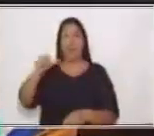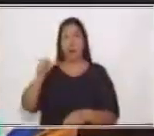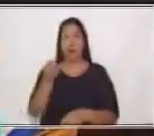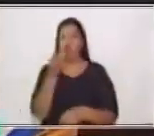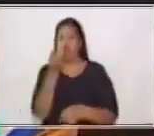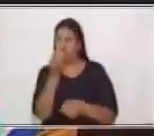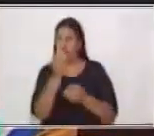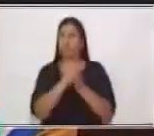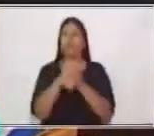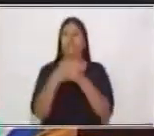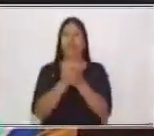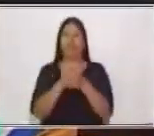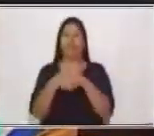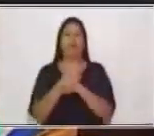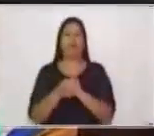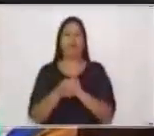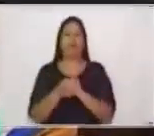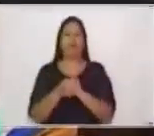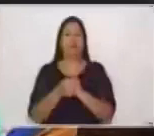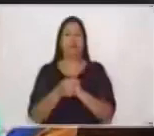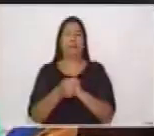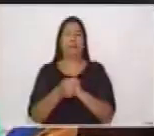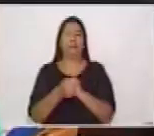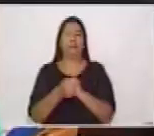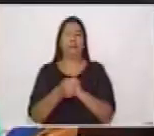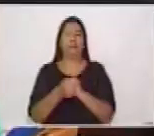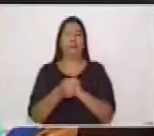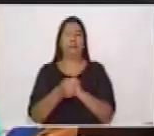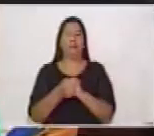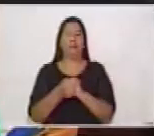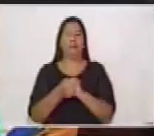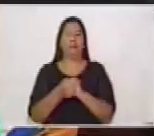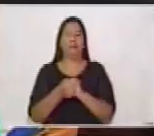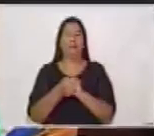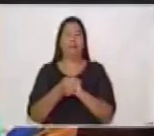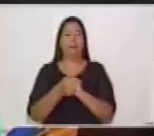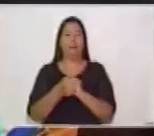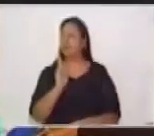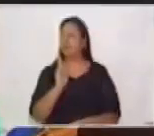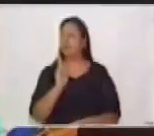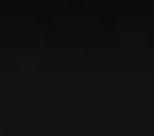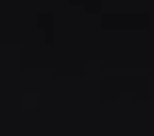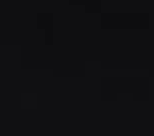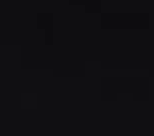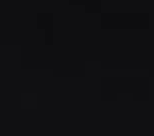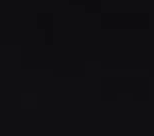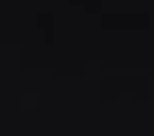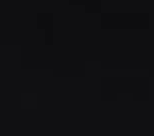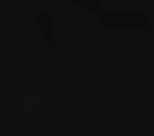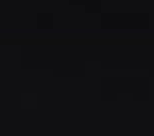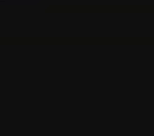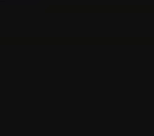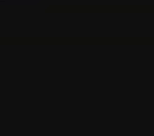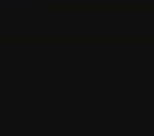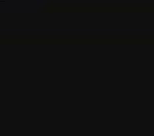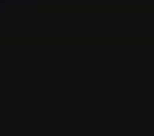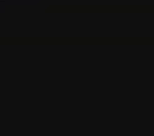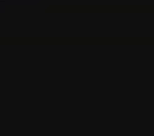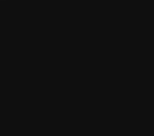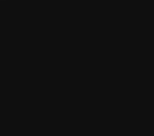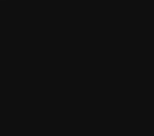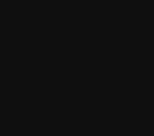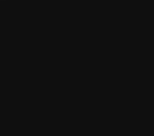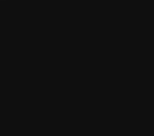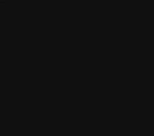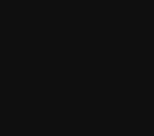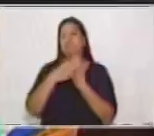Puedes utilizar también el gel. Recuerda utilizar siempre tu máscara. La situación es